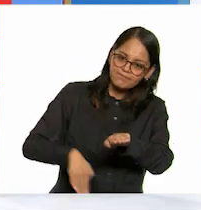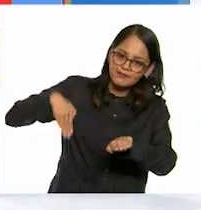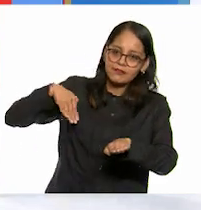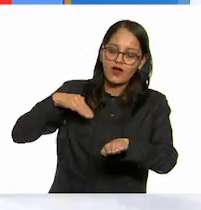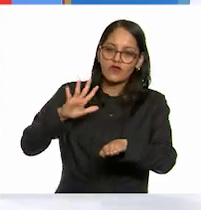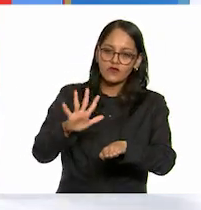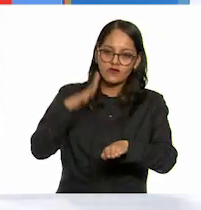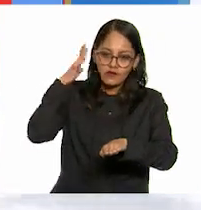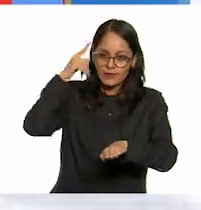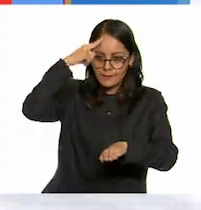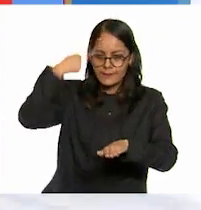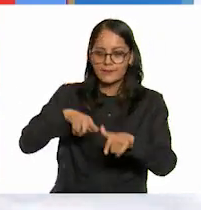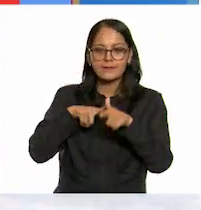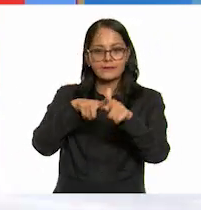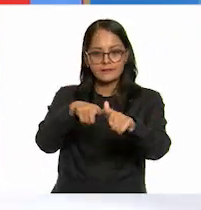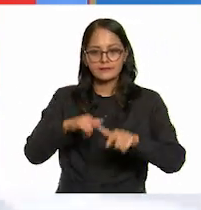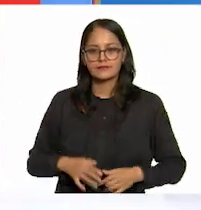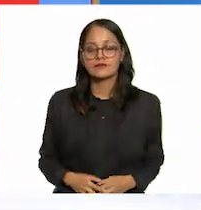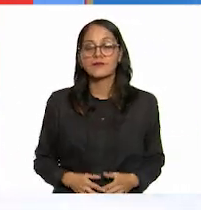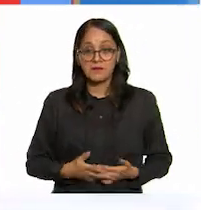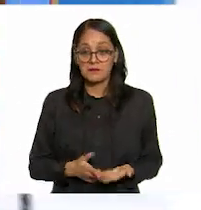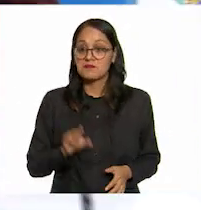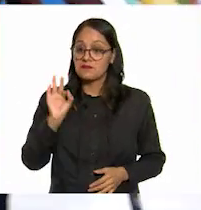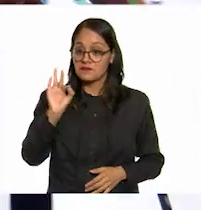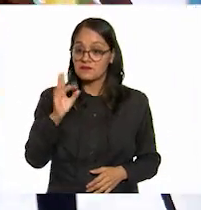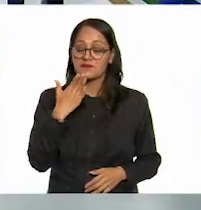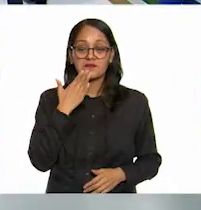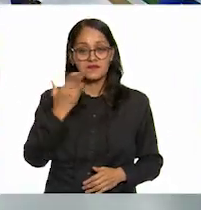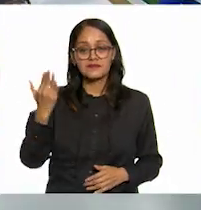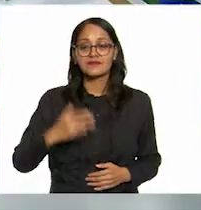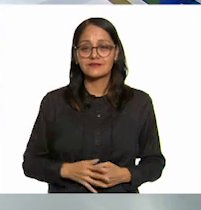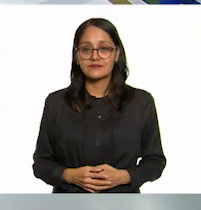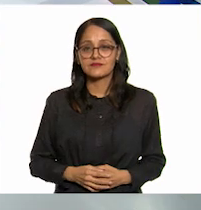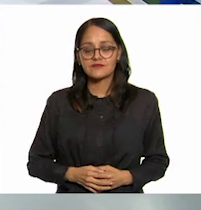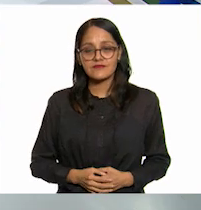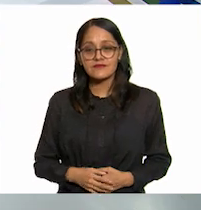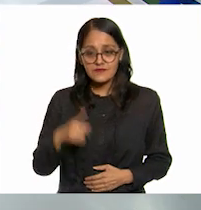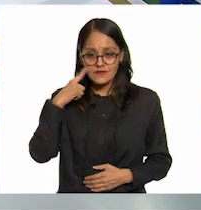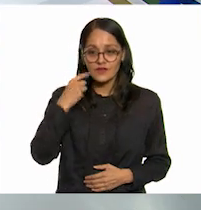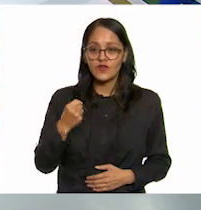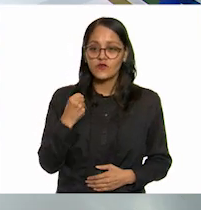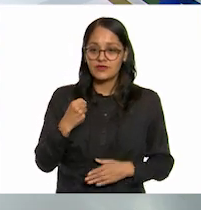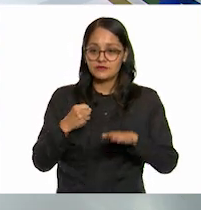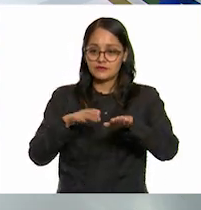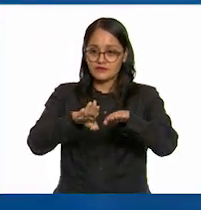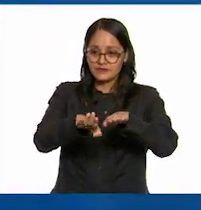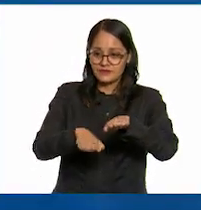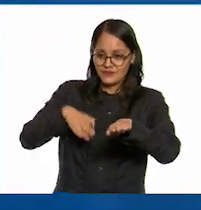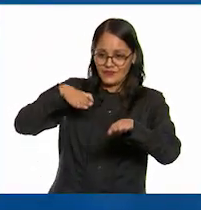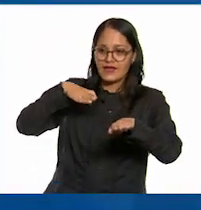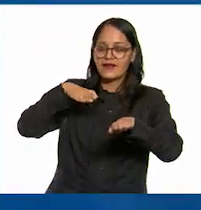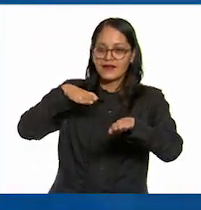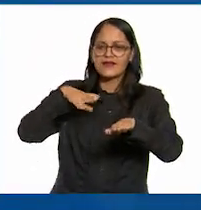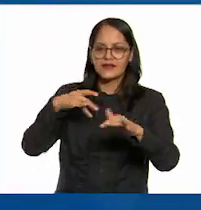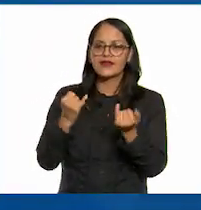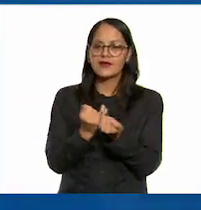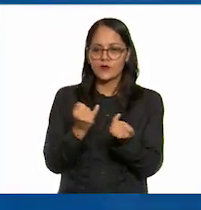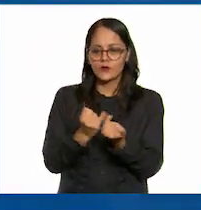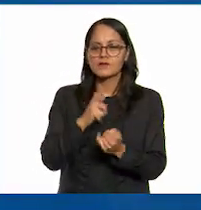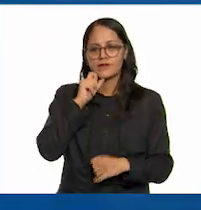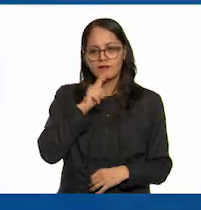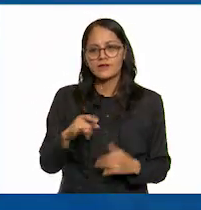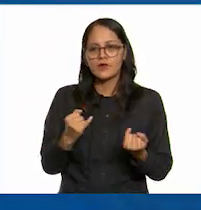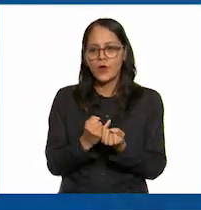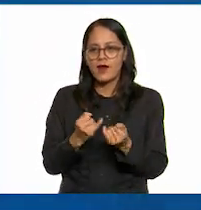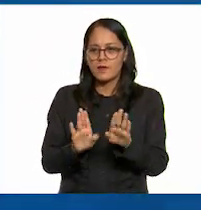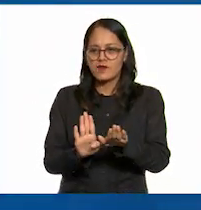para que el patín siga avanzando bien eso la fuerza de roce también se evidencia en